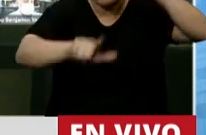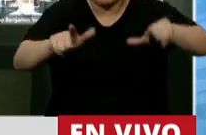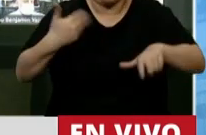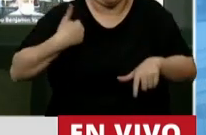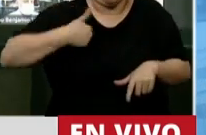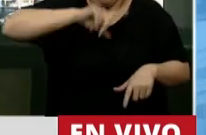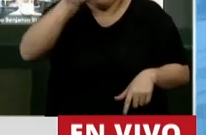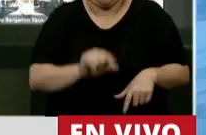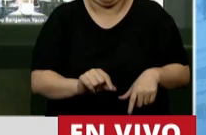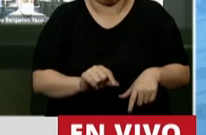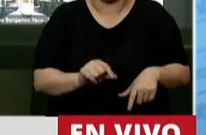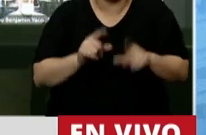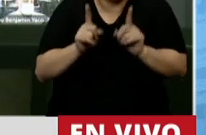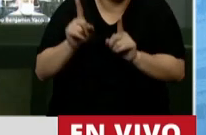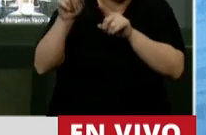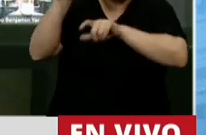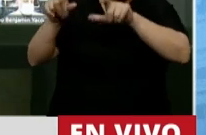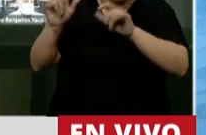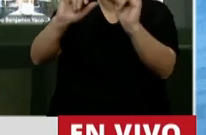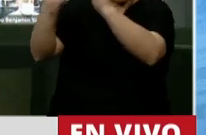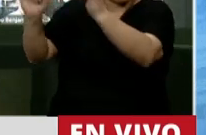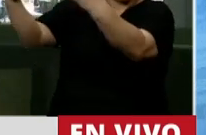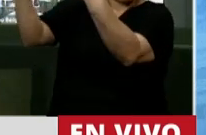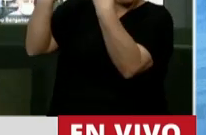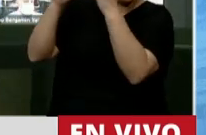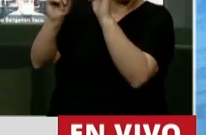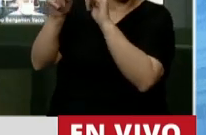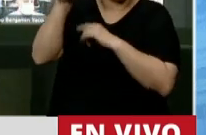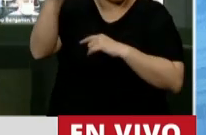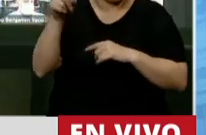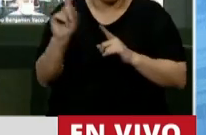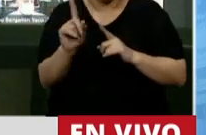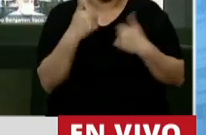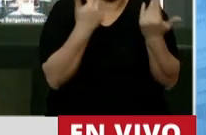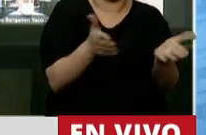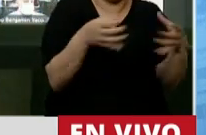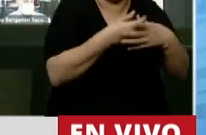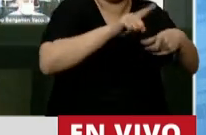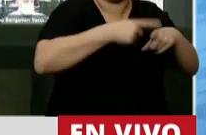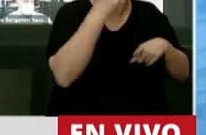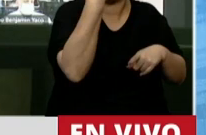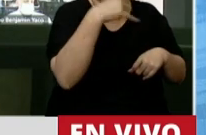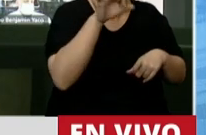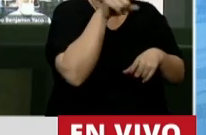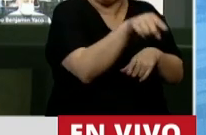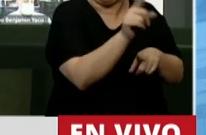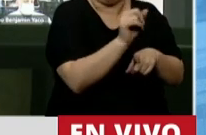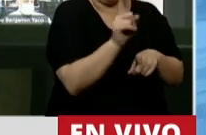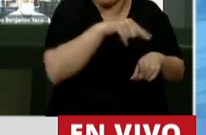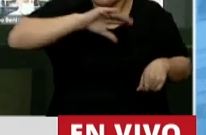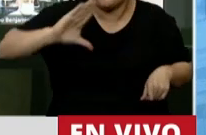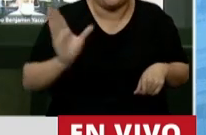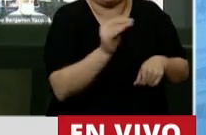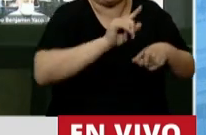están también ahí arriba apoyando esta ley. Entonces esta ley no es de un partido, esta ley es de todos los argentinos y por eso,